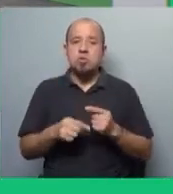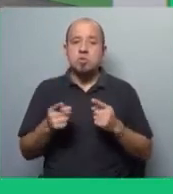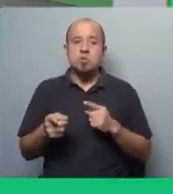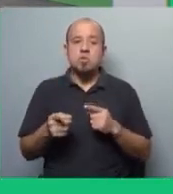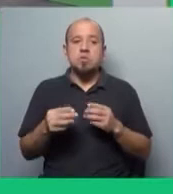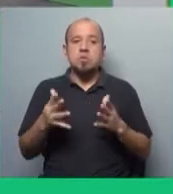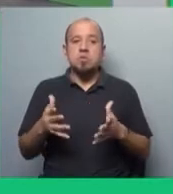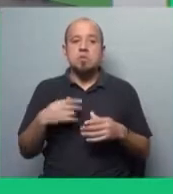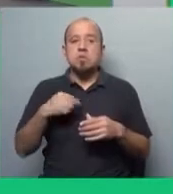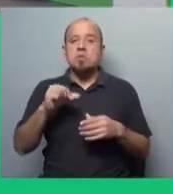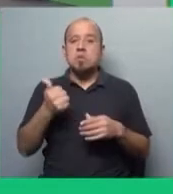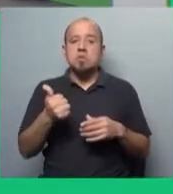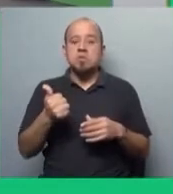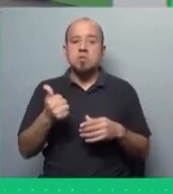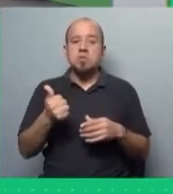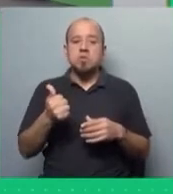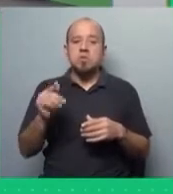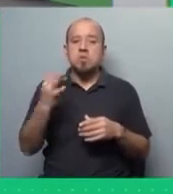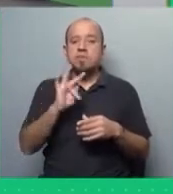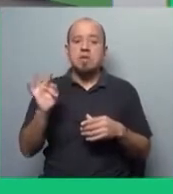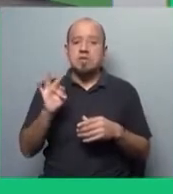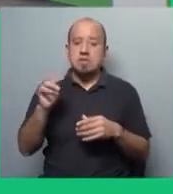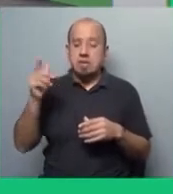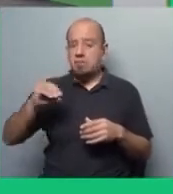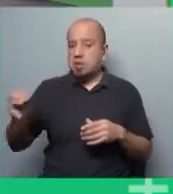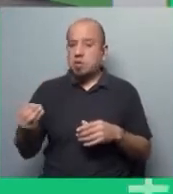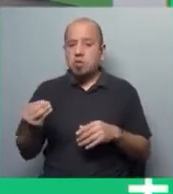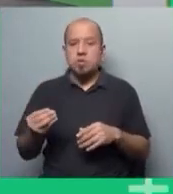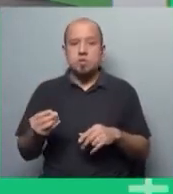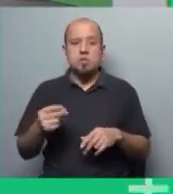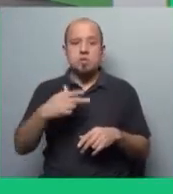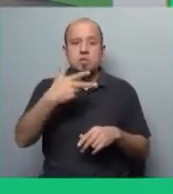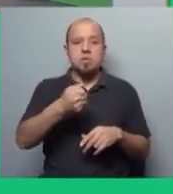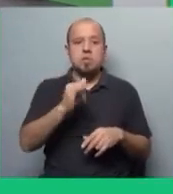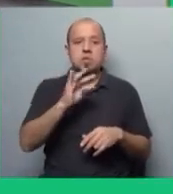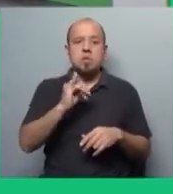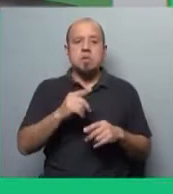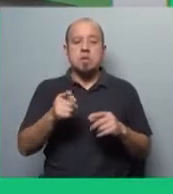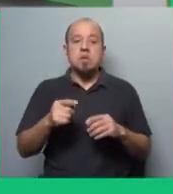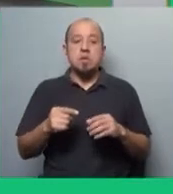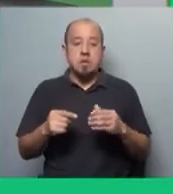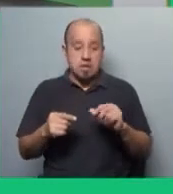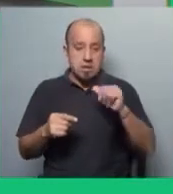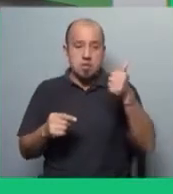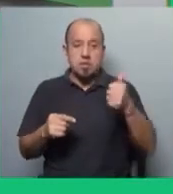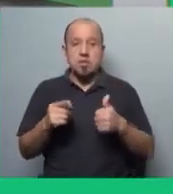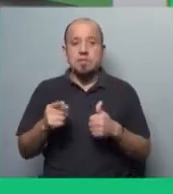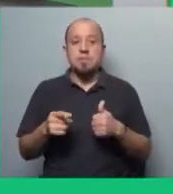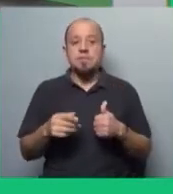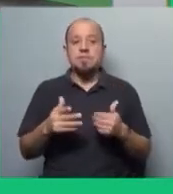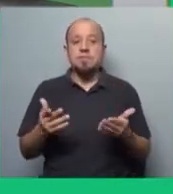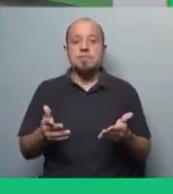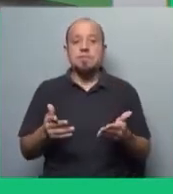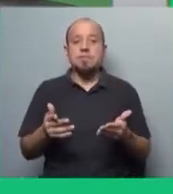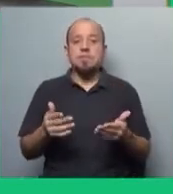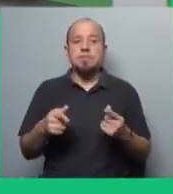Esa victoria y esa derrota del Imperio Francés le implicó una deuda inmensa